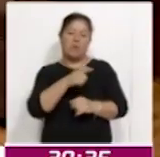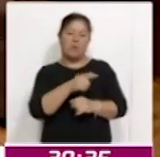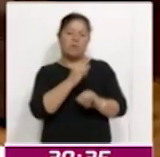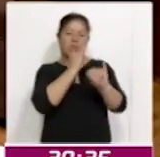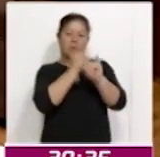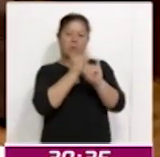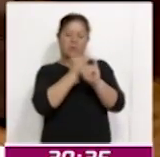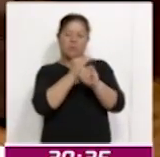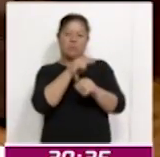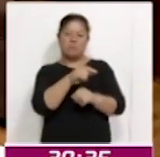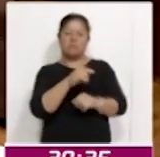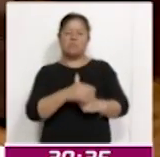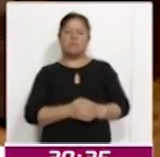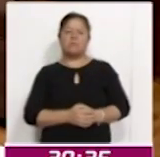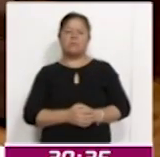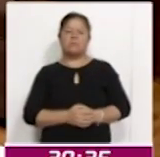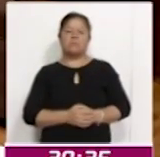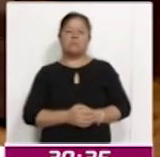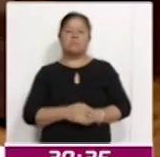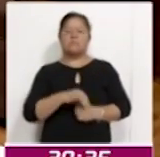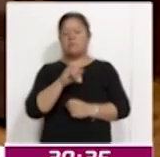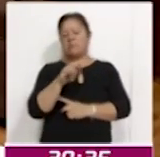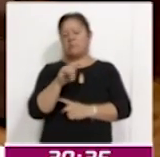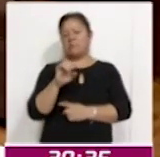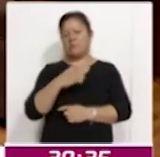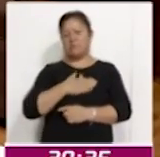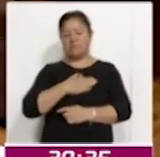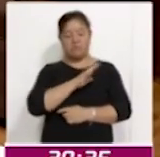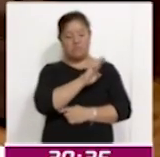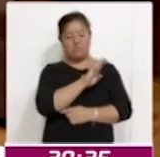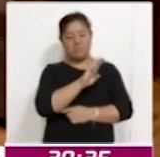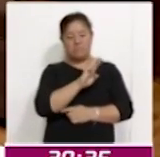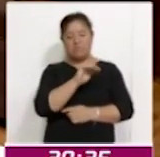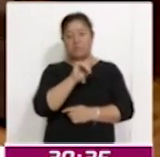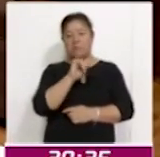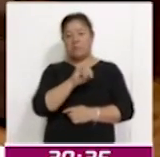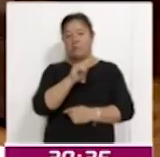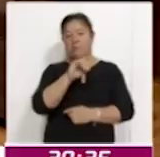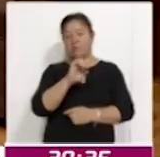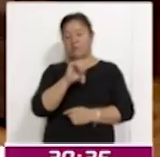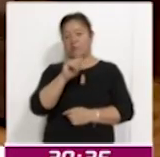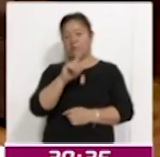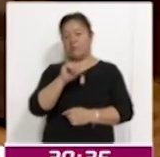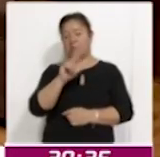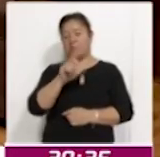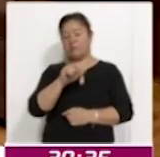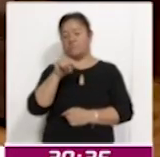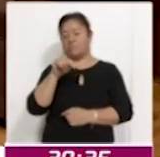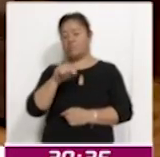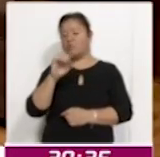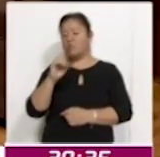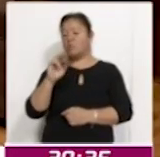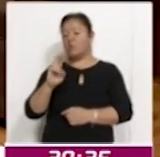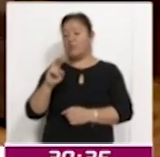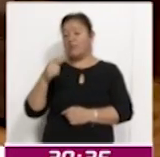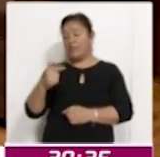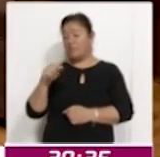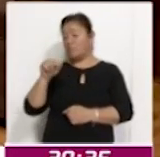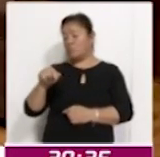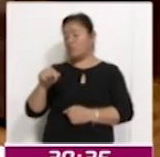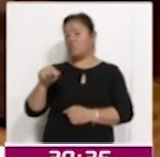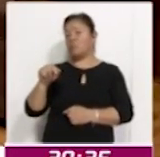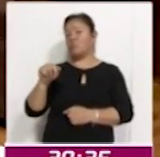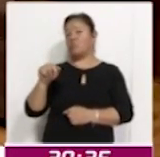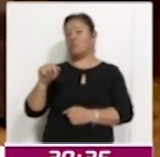la página de internet del Instituto Tlaxcalteca de Elecciones. Es www.itetlax.org.mx. Ahí pueden ingresar y